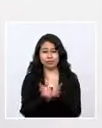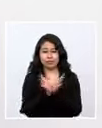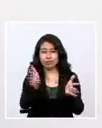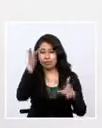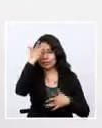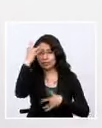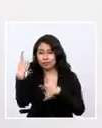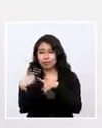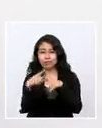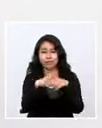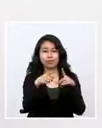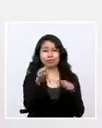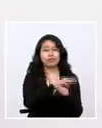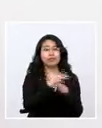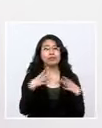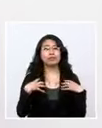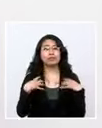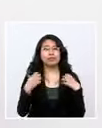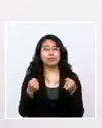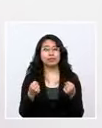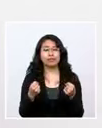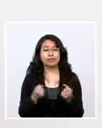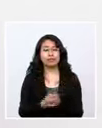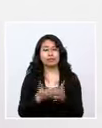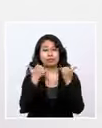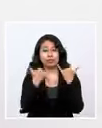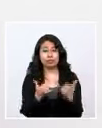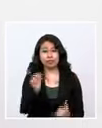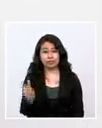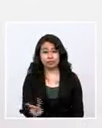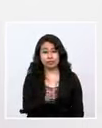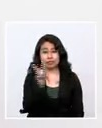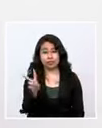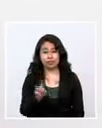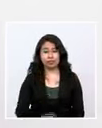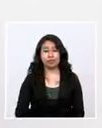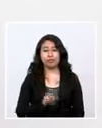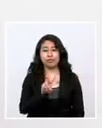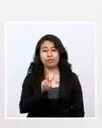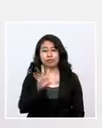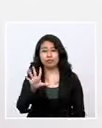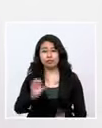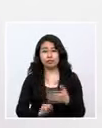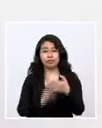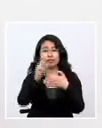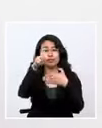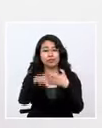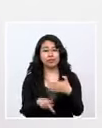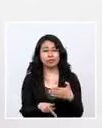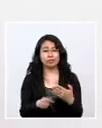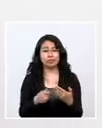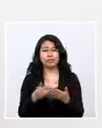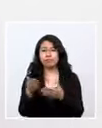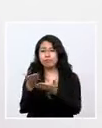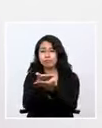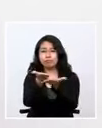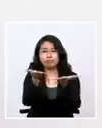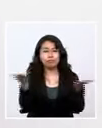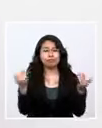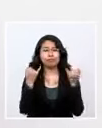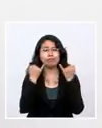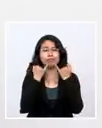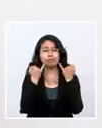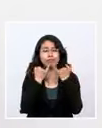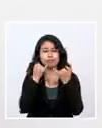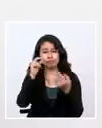epidemiología del Ministerio de Salud. Hoy viernes 25 de septiembre, compartimos con ustedes el